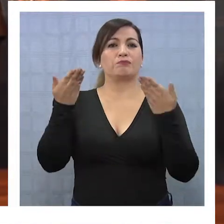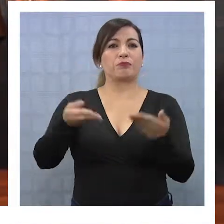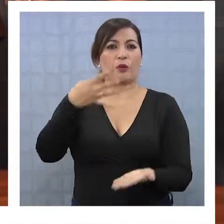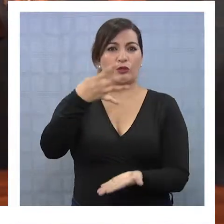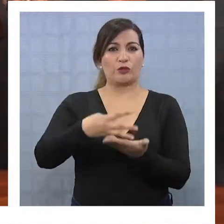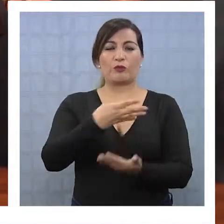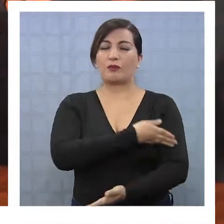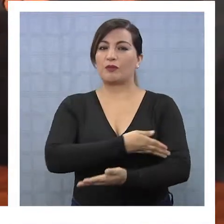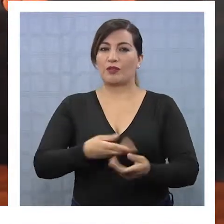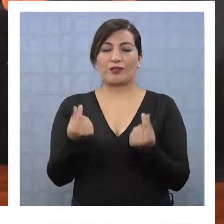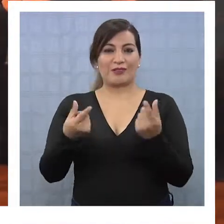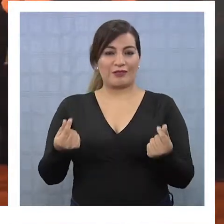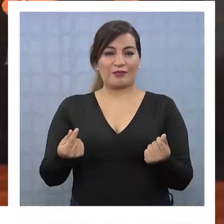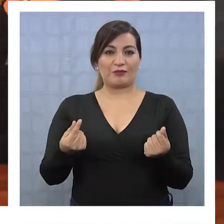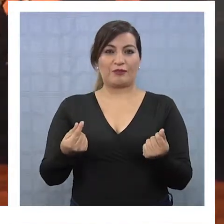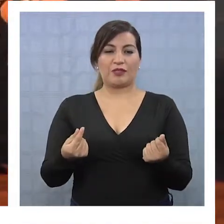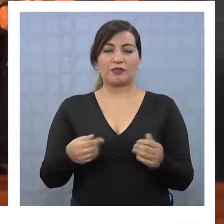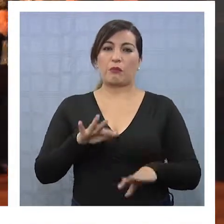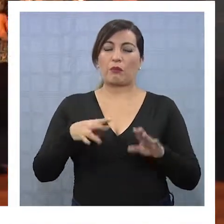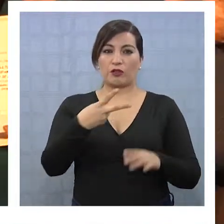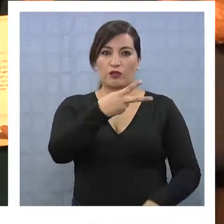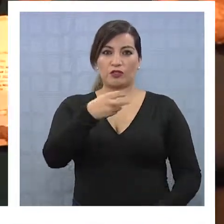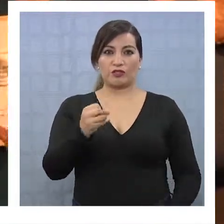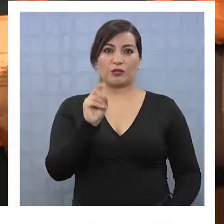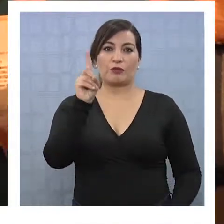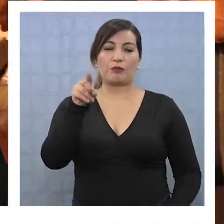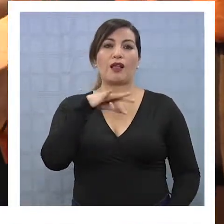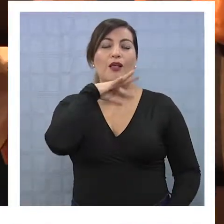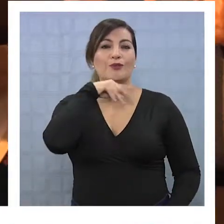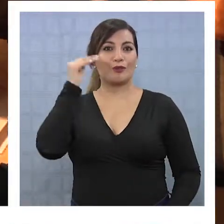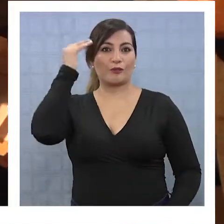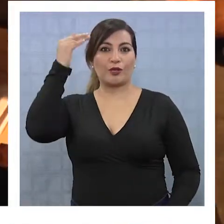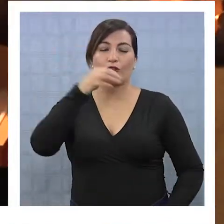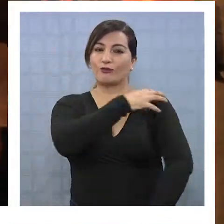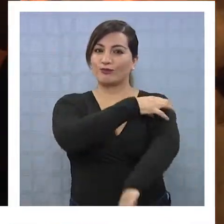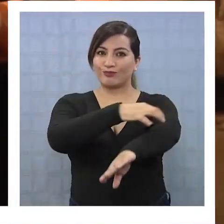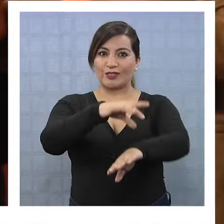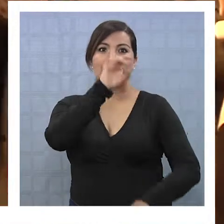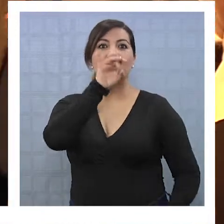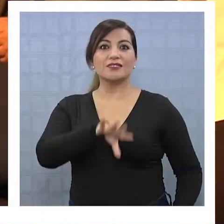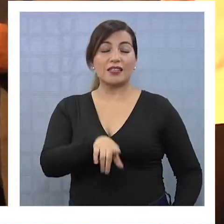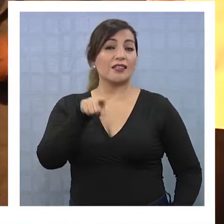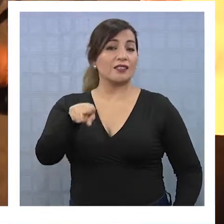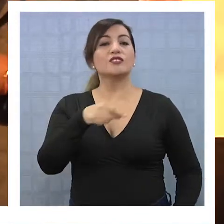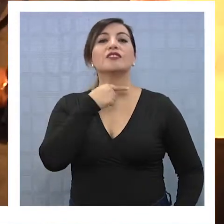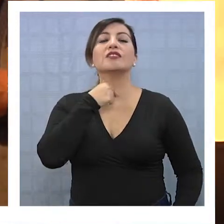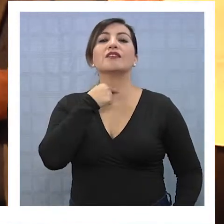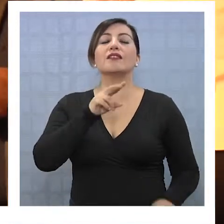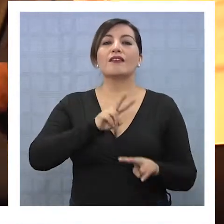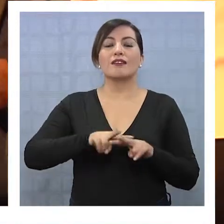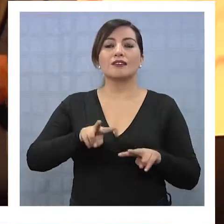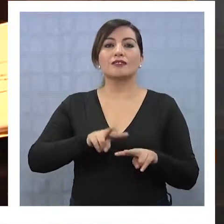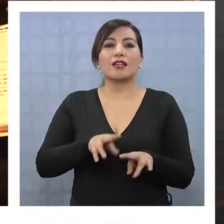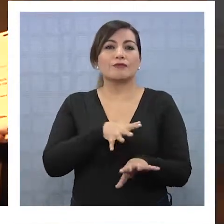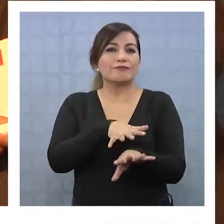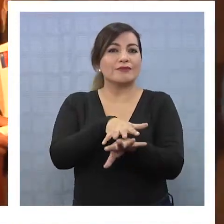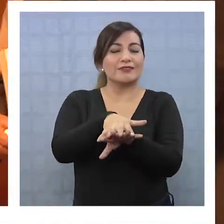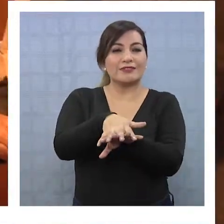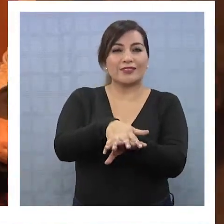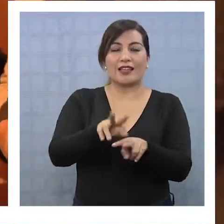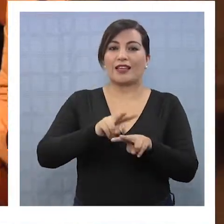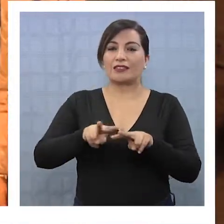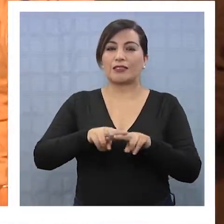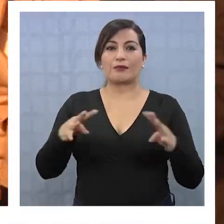año se entregaron más de 4.000 millones de pesos a cerca de 200.000 adultos mayores de todo el país y lo que busca es generar